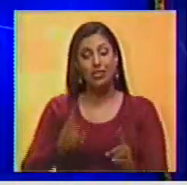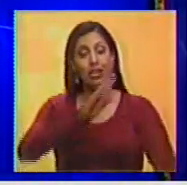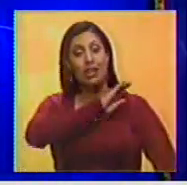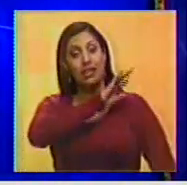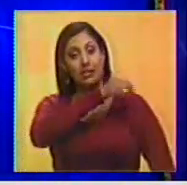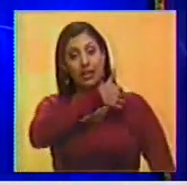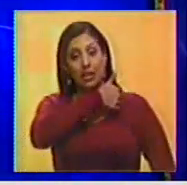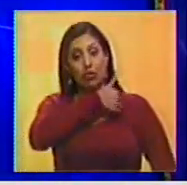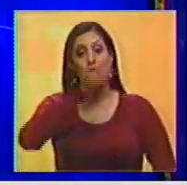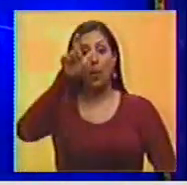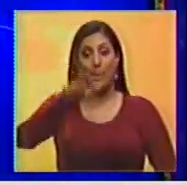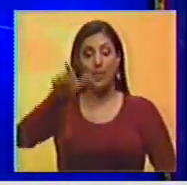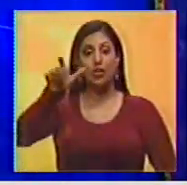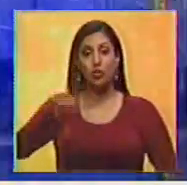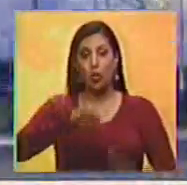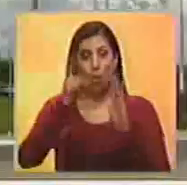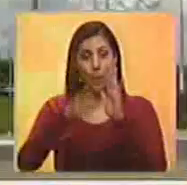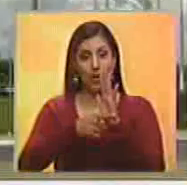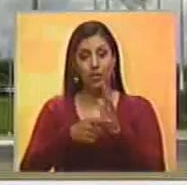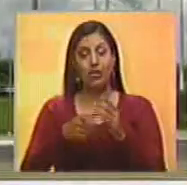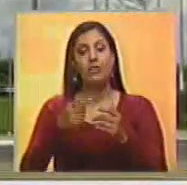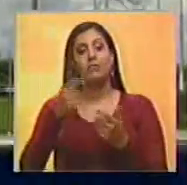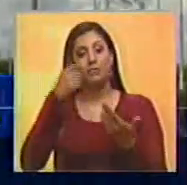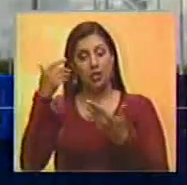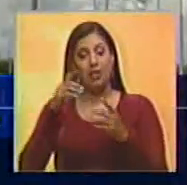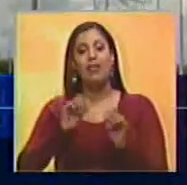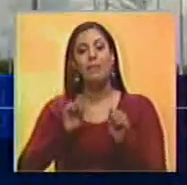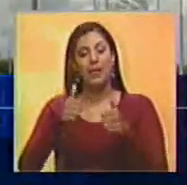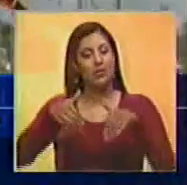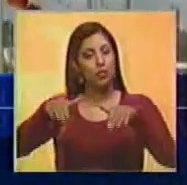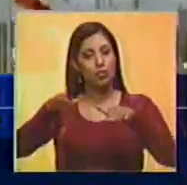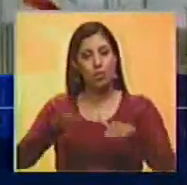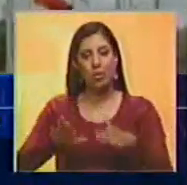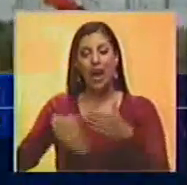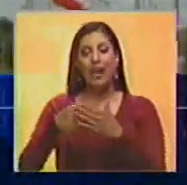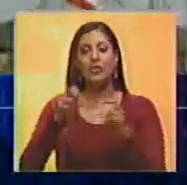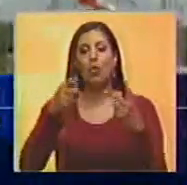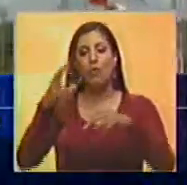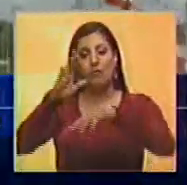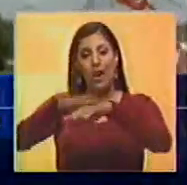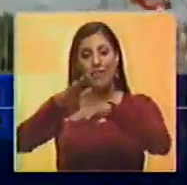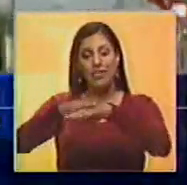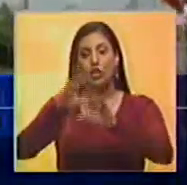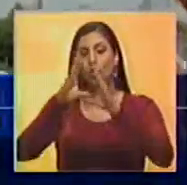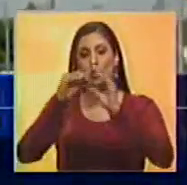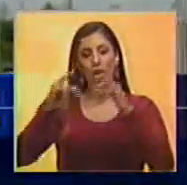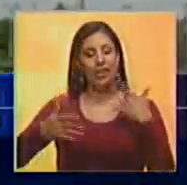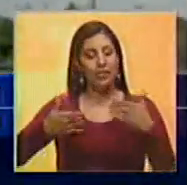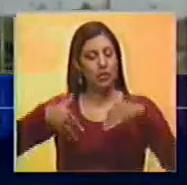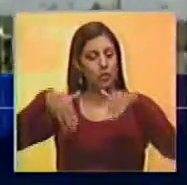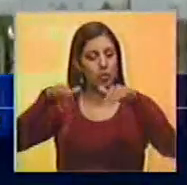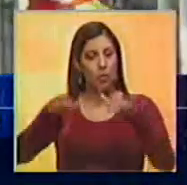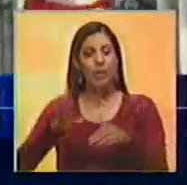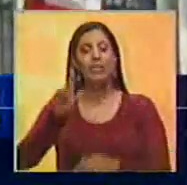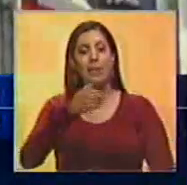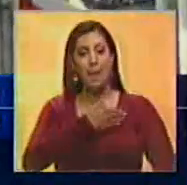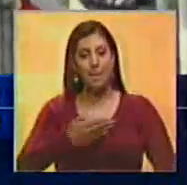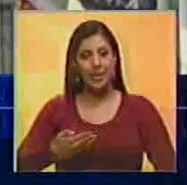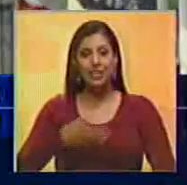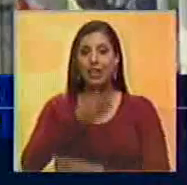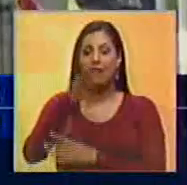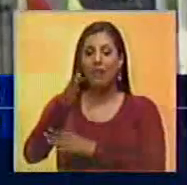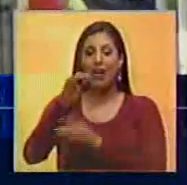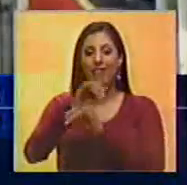directiva y la plantilla completa. Conmebol decidió suspender hasta nuevo aviso todas sus actividades y su presidente estará en